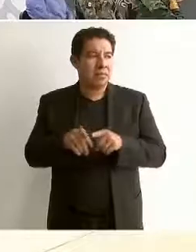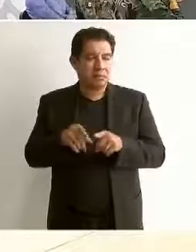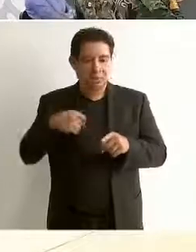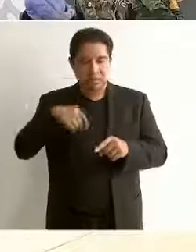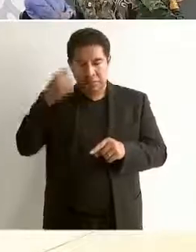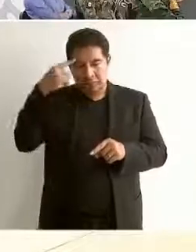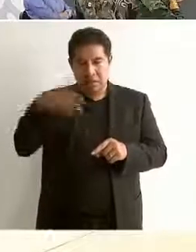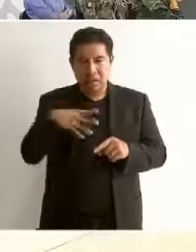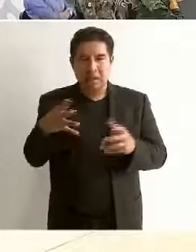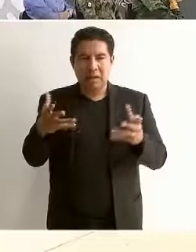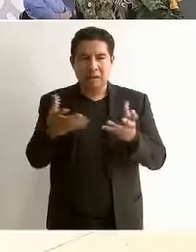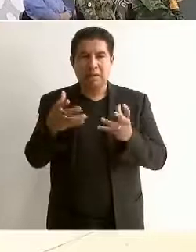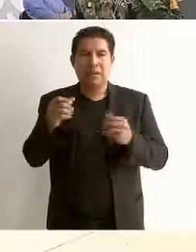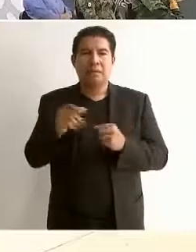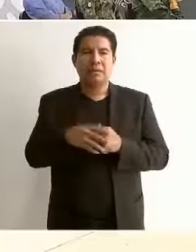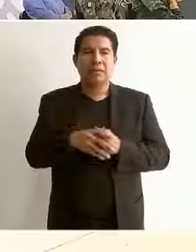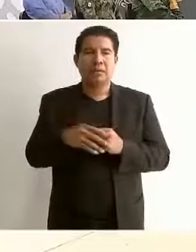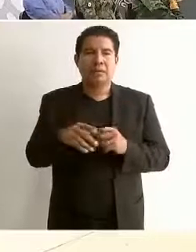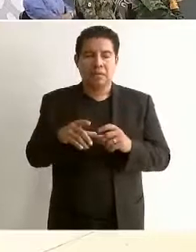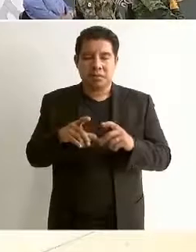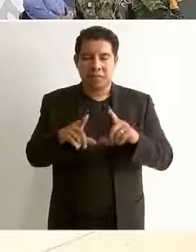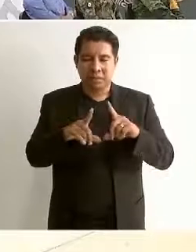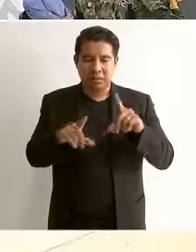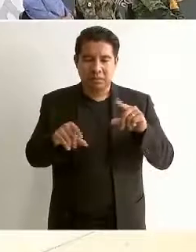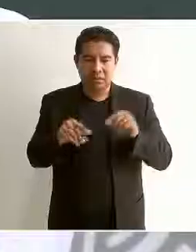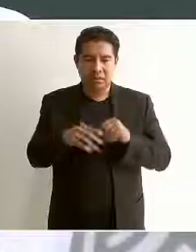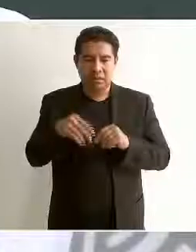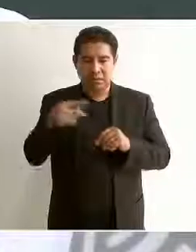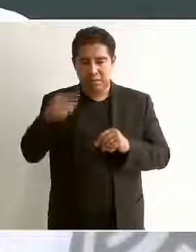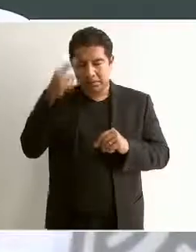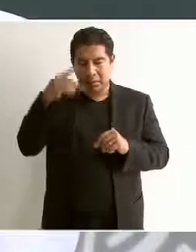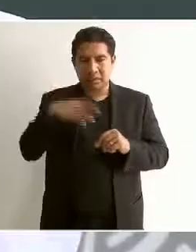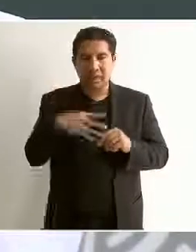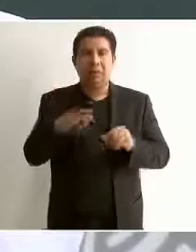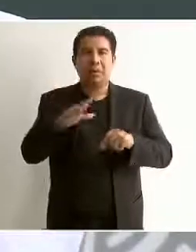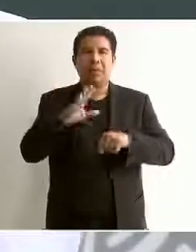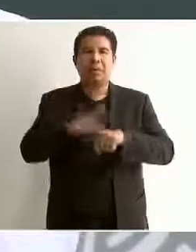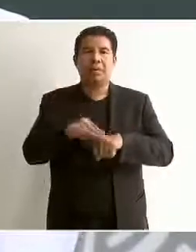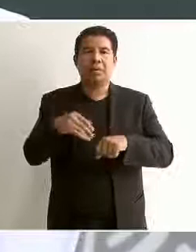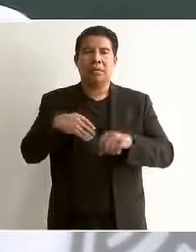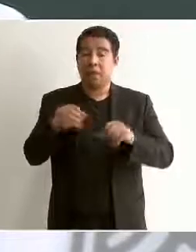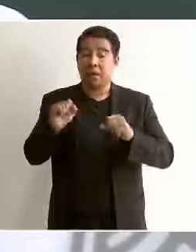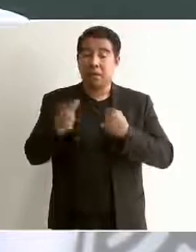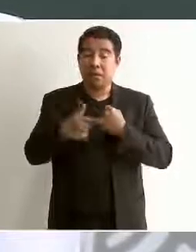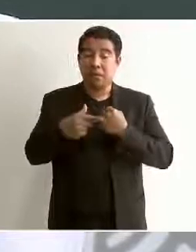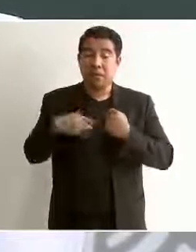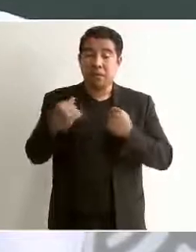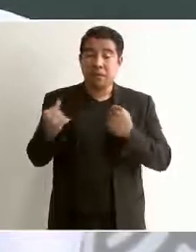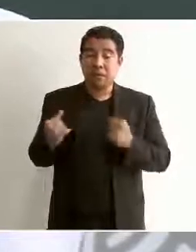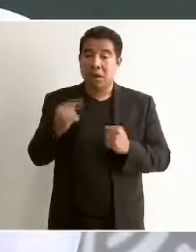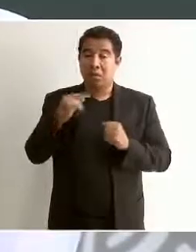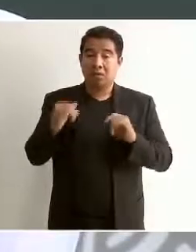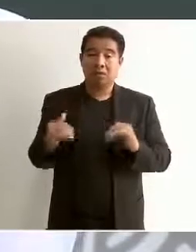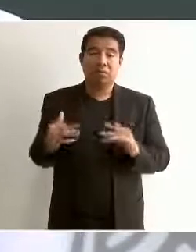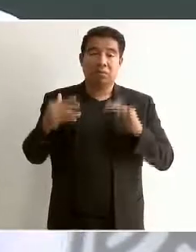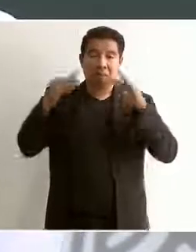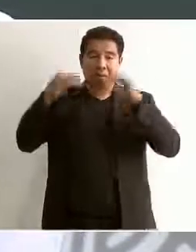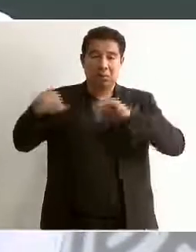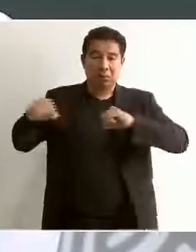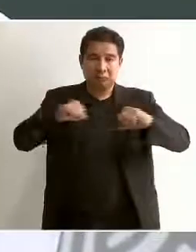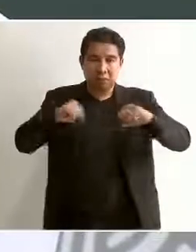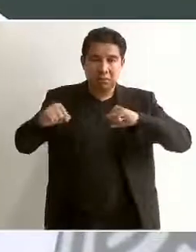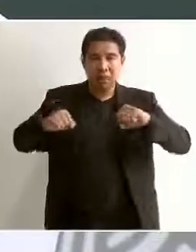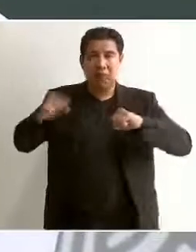la nación que son los primeros que están cuando hay inundaciones cuando hay temblores los